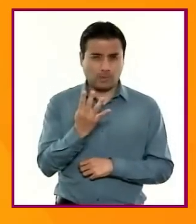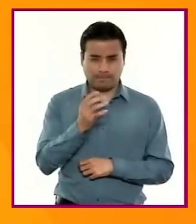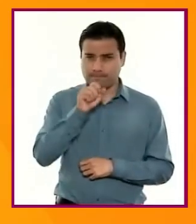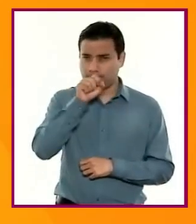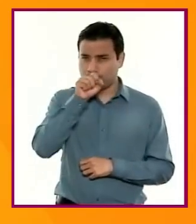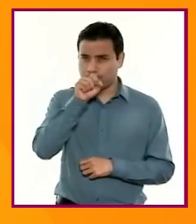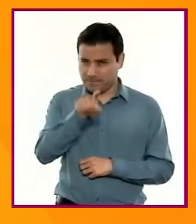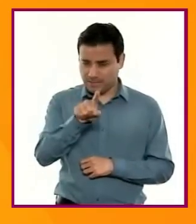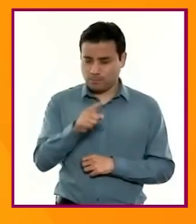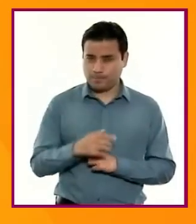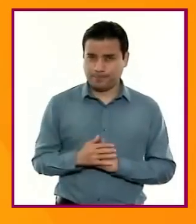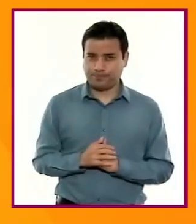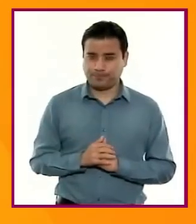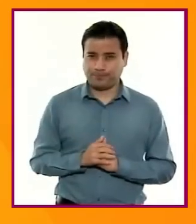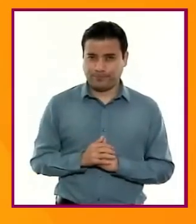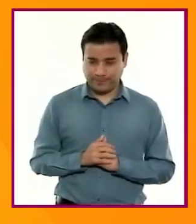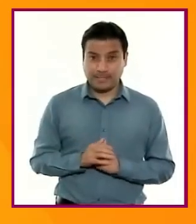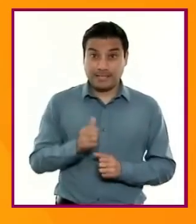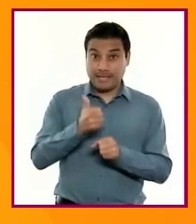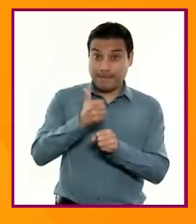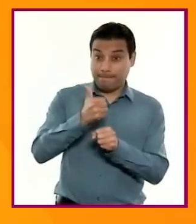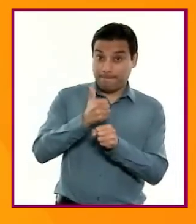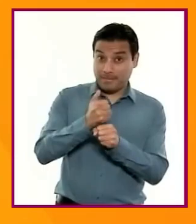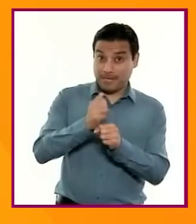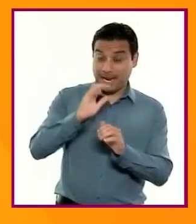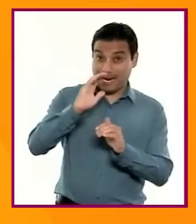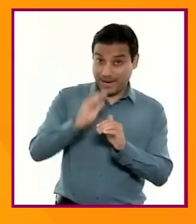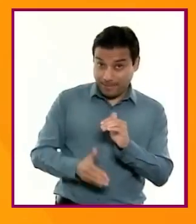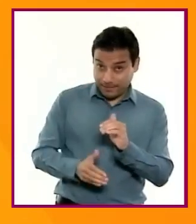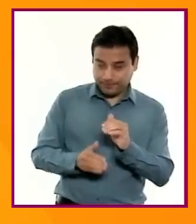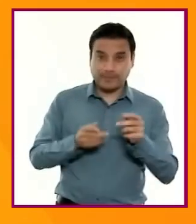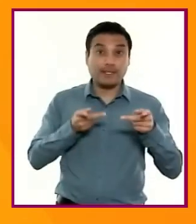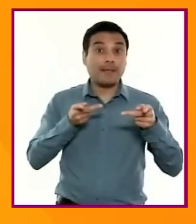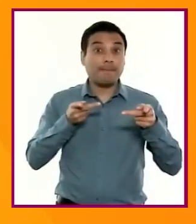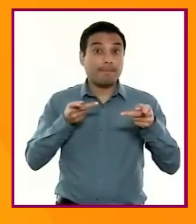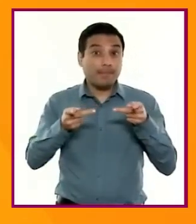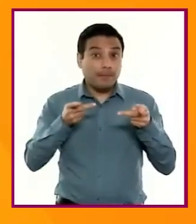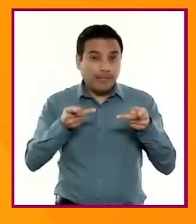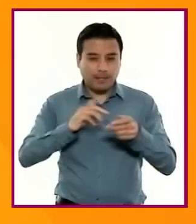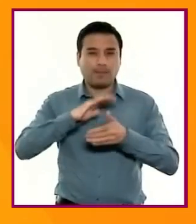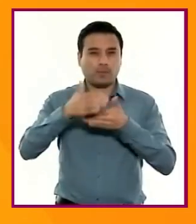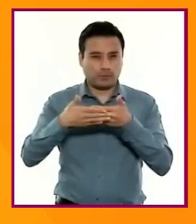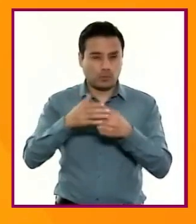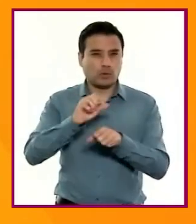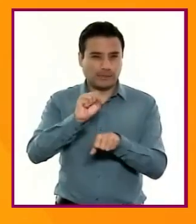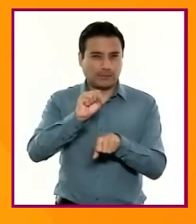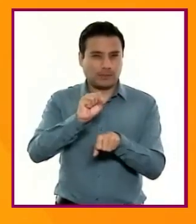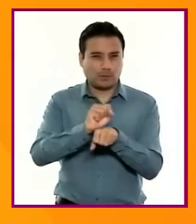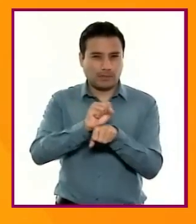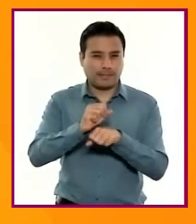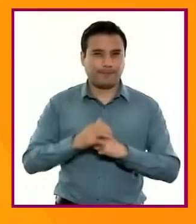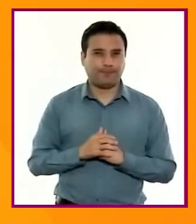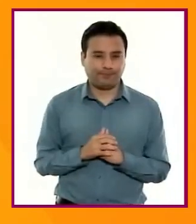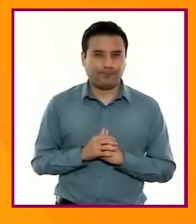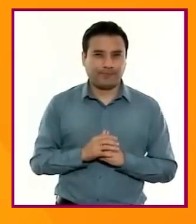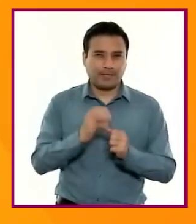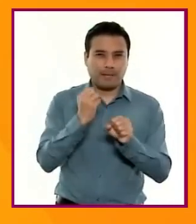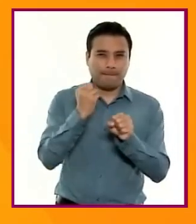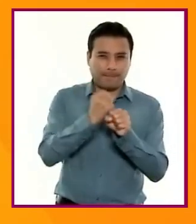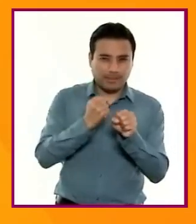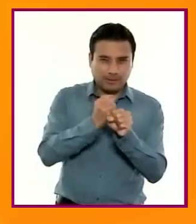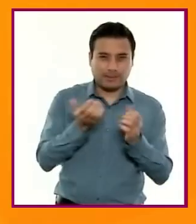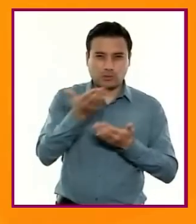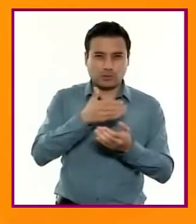trata de la conclusión de la educación primaria y una preparación para la secundaria en la que se profundiza en las prácticas sociales de los